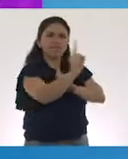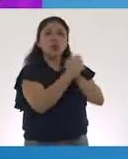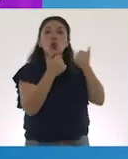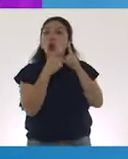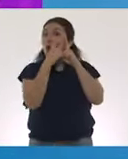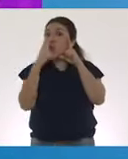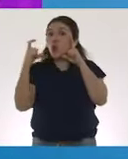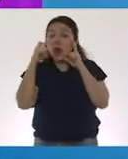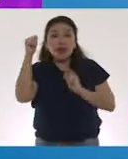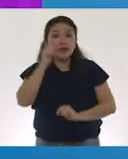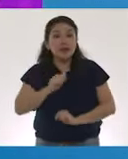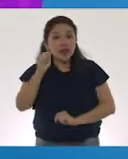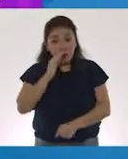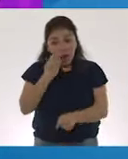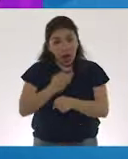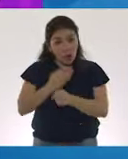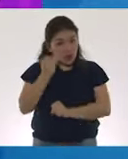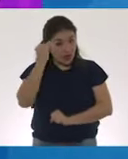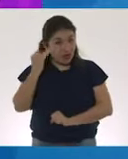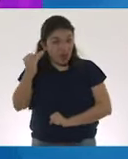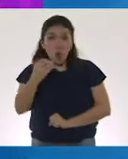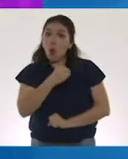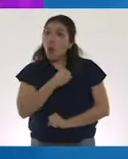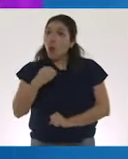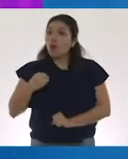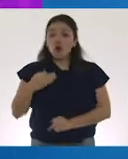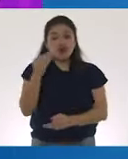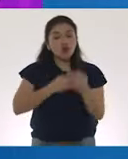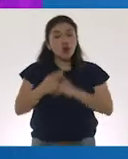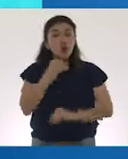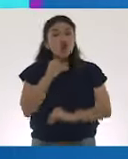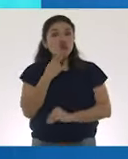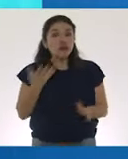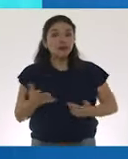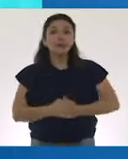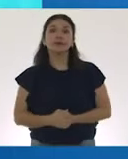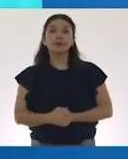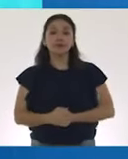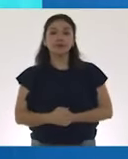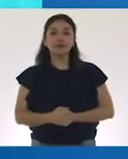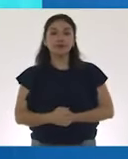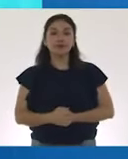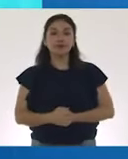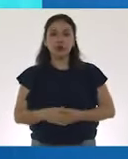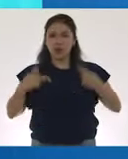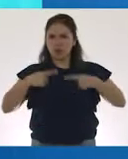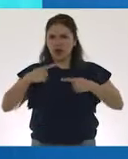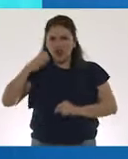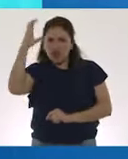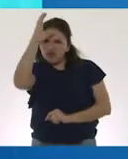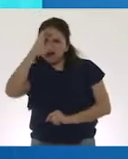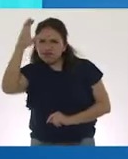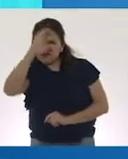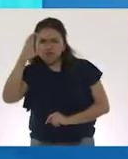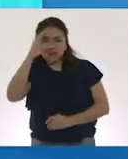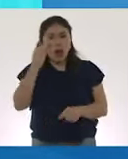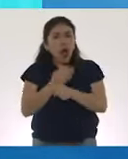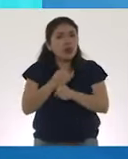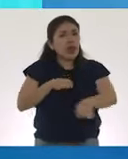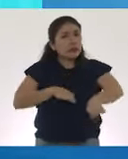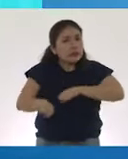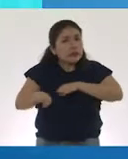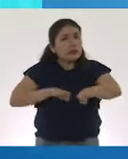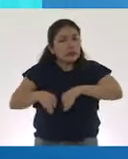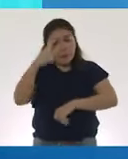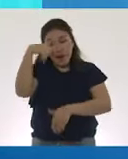cubrebocas. En estos momentos es obligatorio para todos. Los expertos y especialistas están trabajando